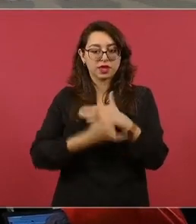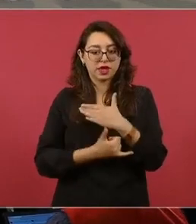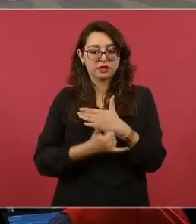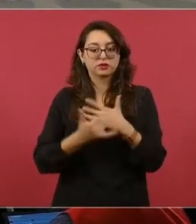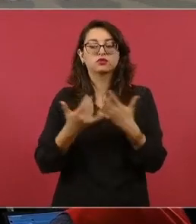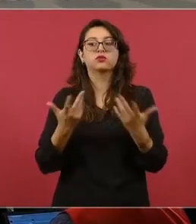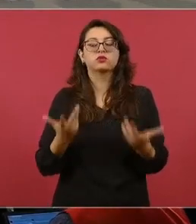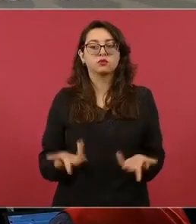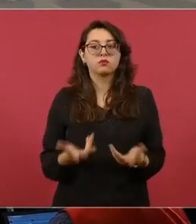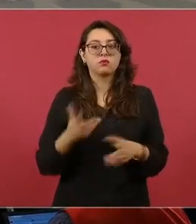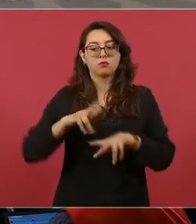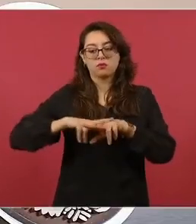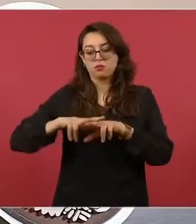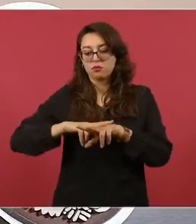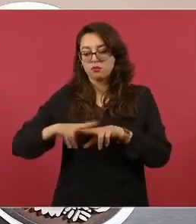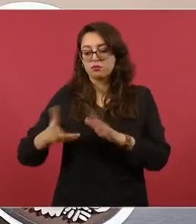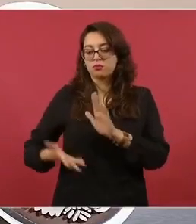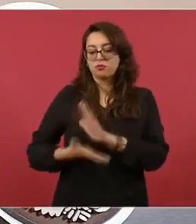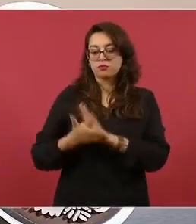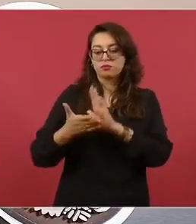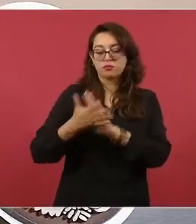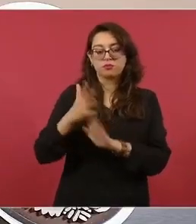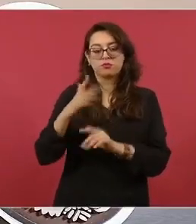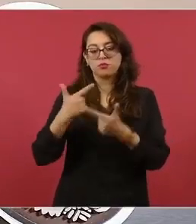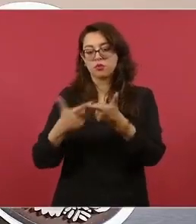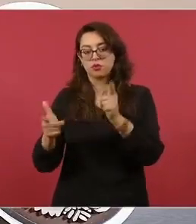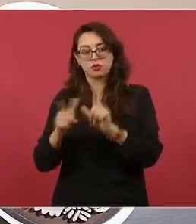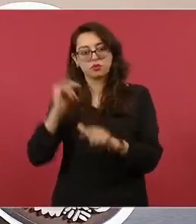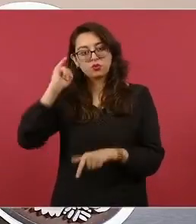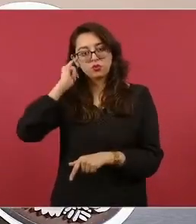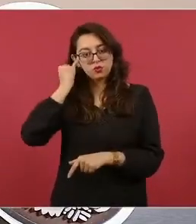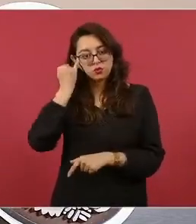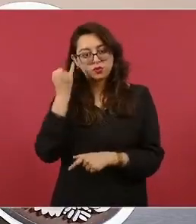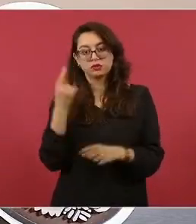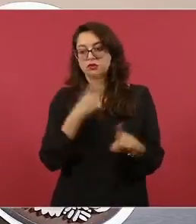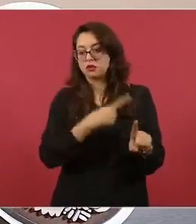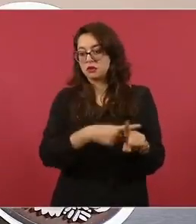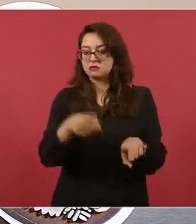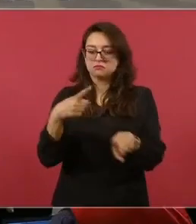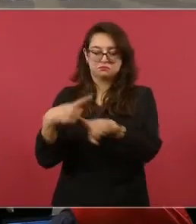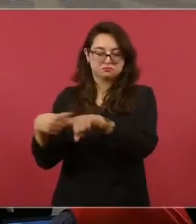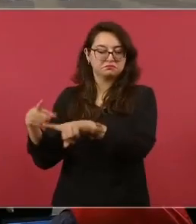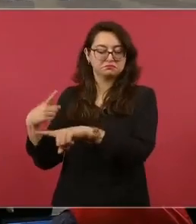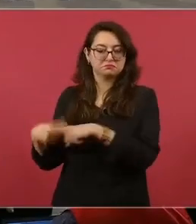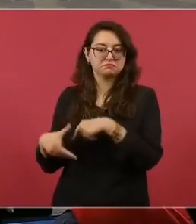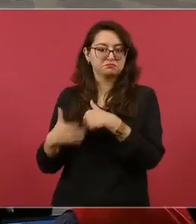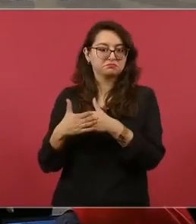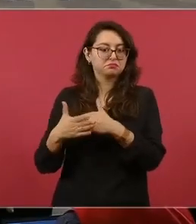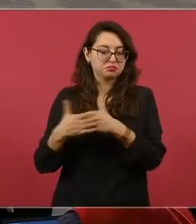el interoceánico, planes de justicia de grupos indígenas, entre otros. Muchas gracias.